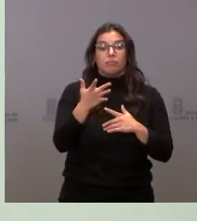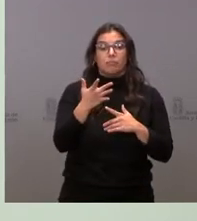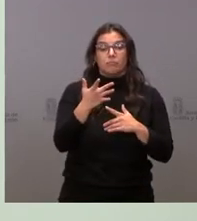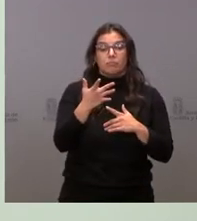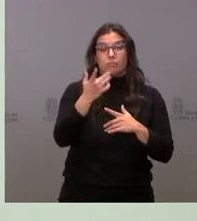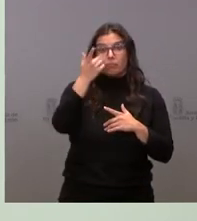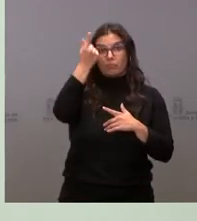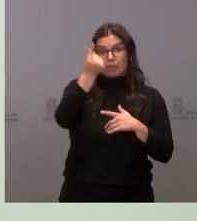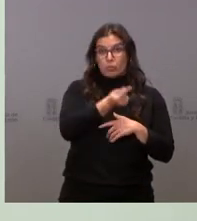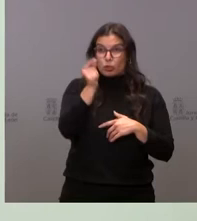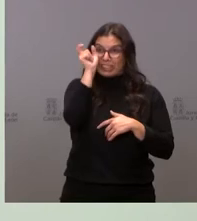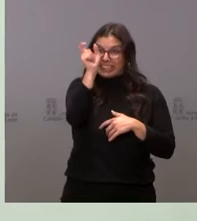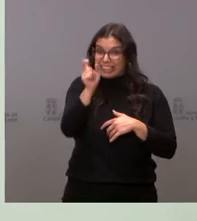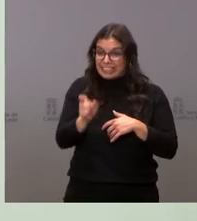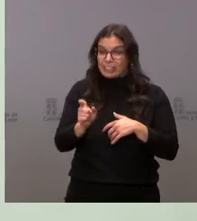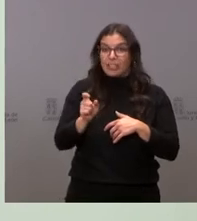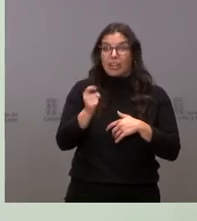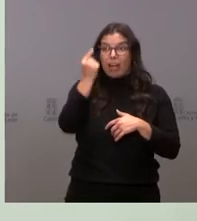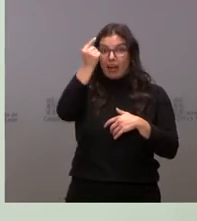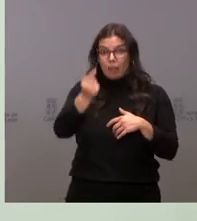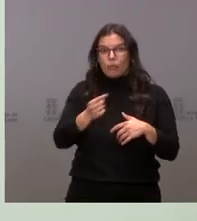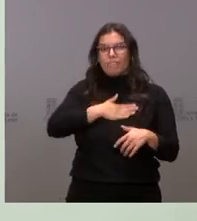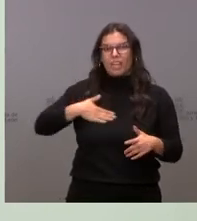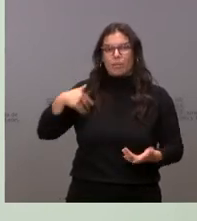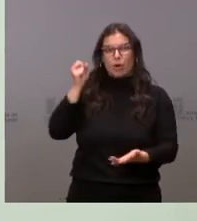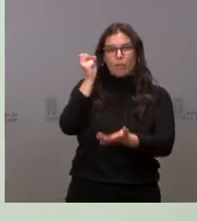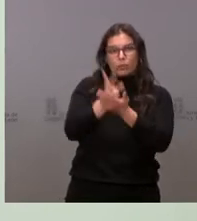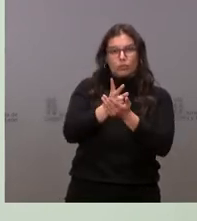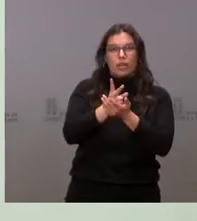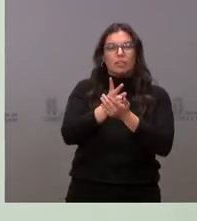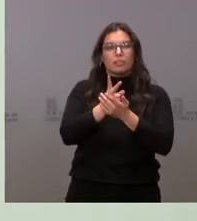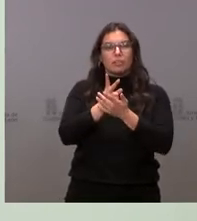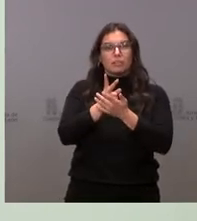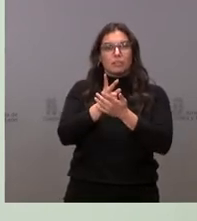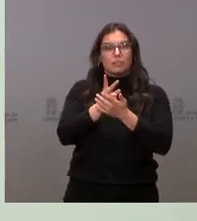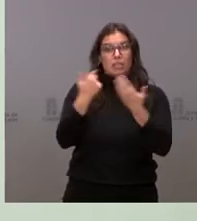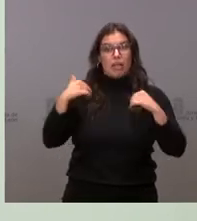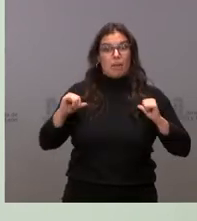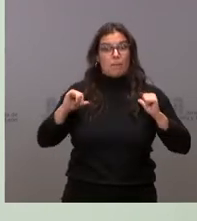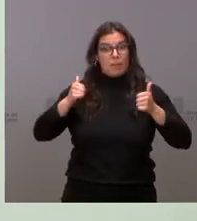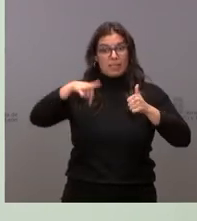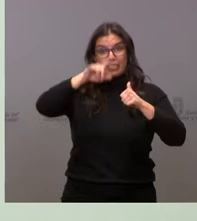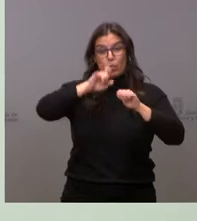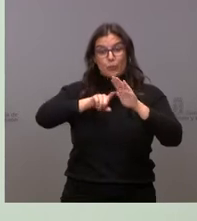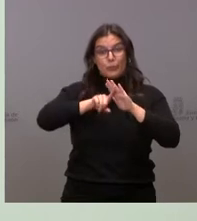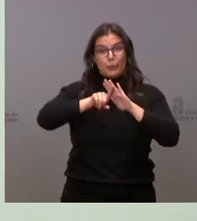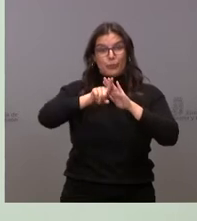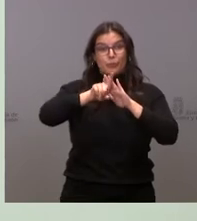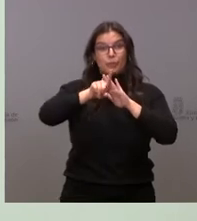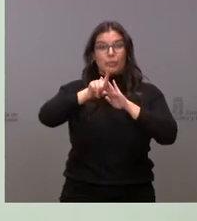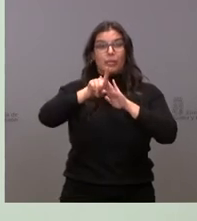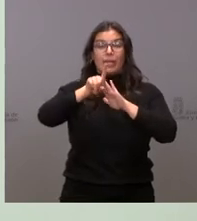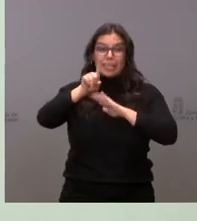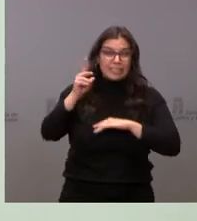en las que queremos apostar por la remontada en la que ya se ha iniciado este año y alcanzar la